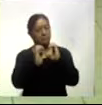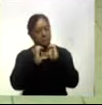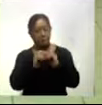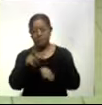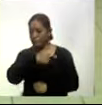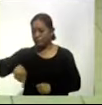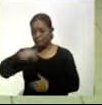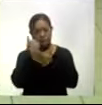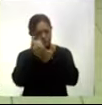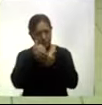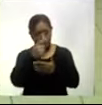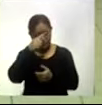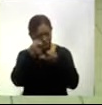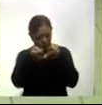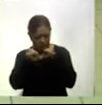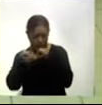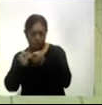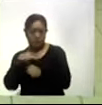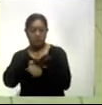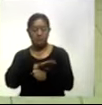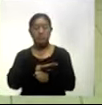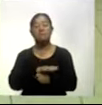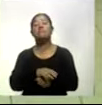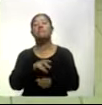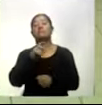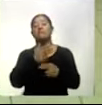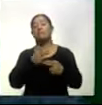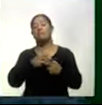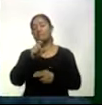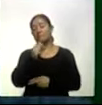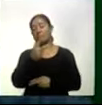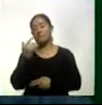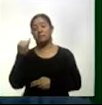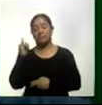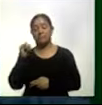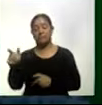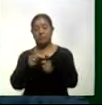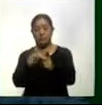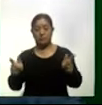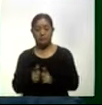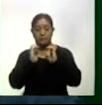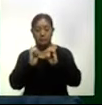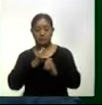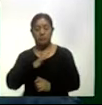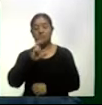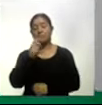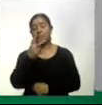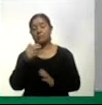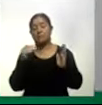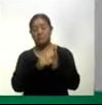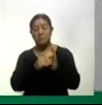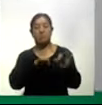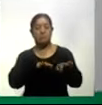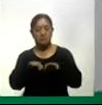propagación del coronavirus y comentó que al corte del 28 de junio las brigadas han realizado más de 38 mil acciones